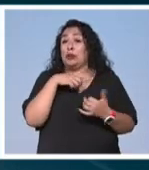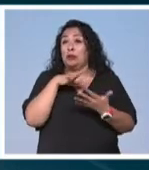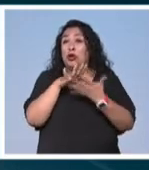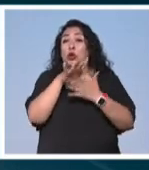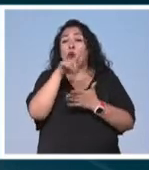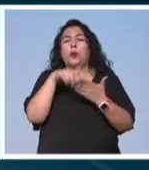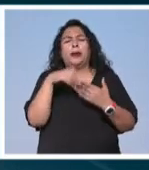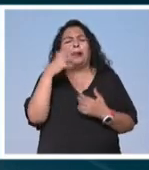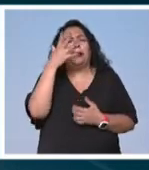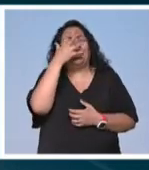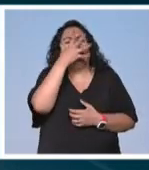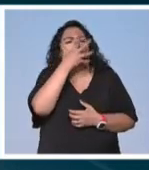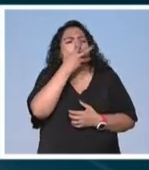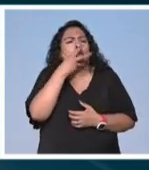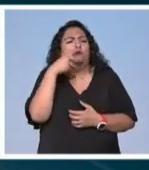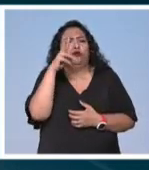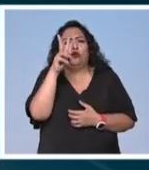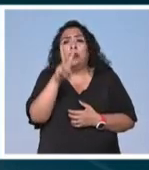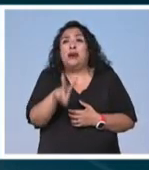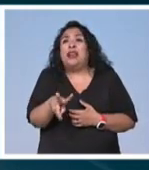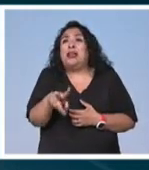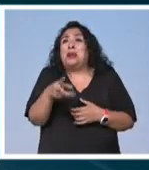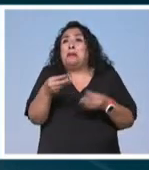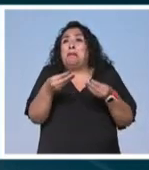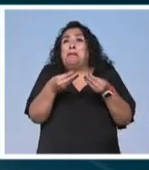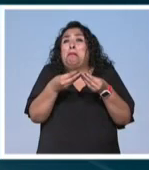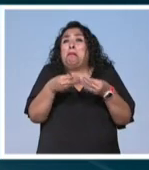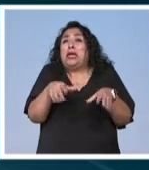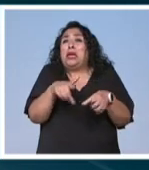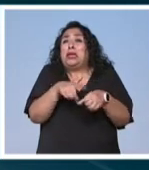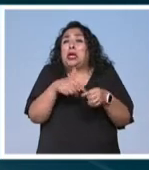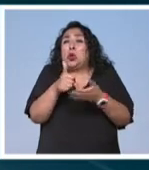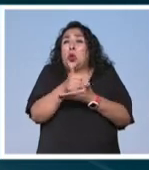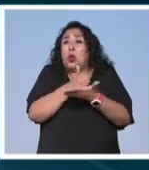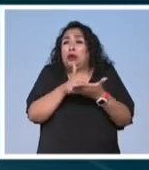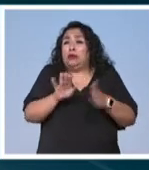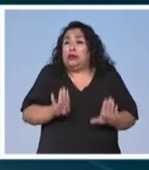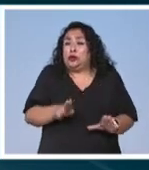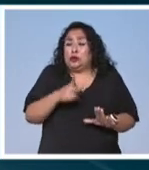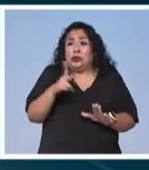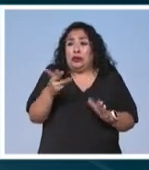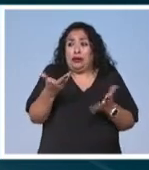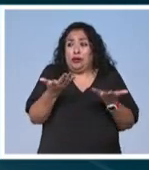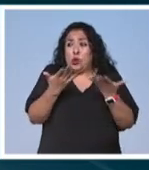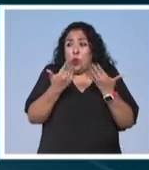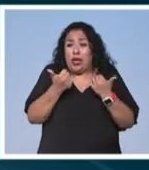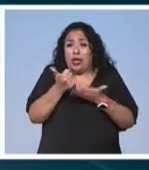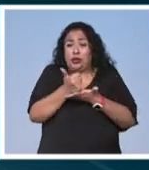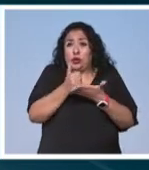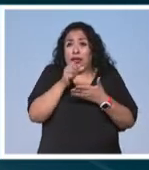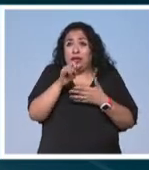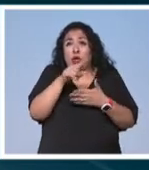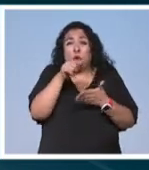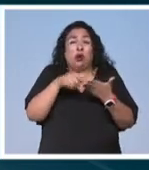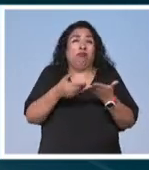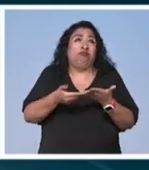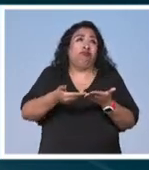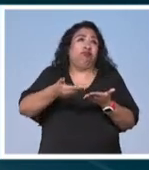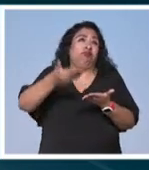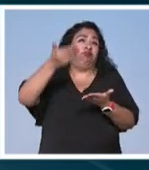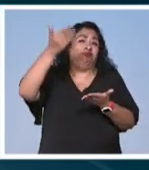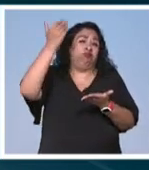paradisiaco verdaderamente y que ha perdido su color azul tan característico y es un lugar que lleva desde